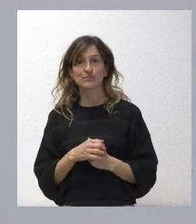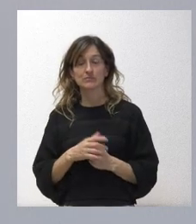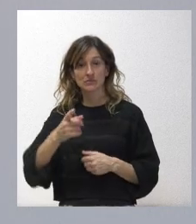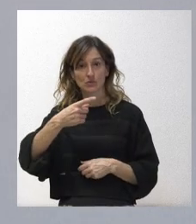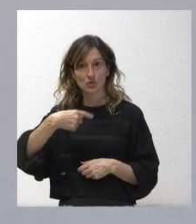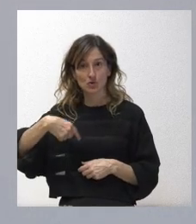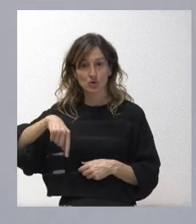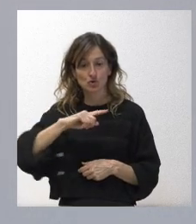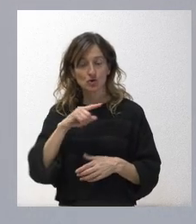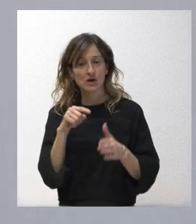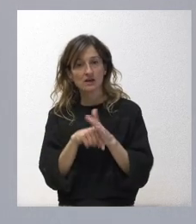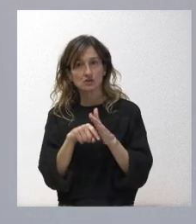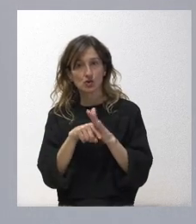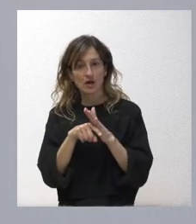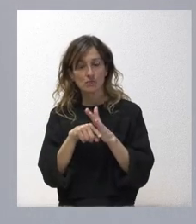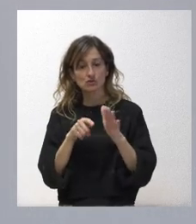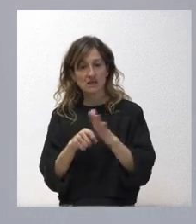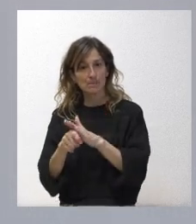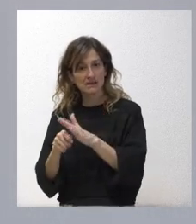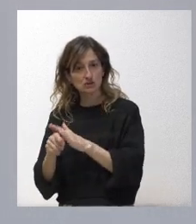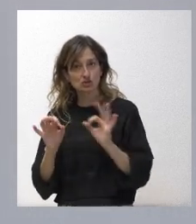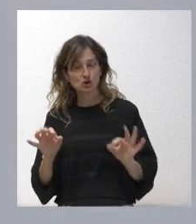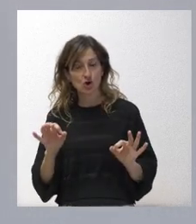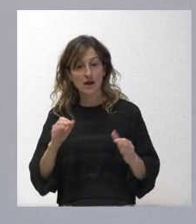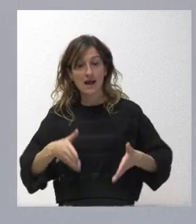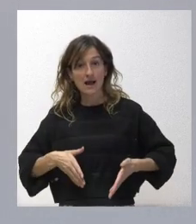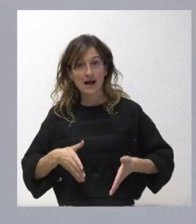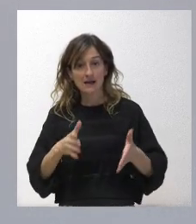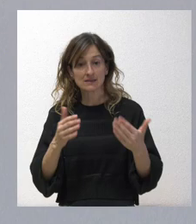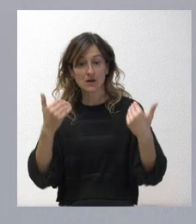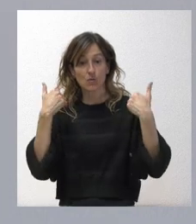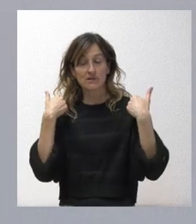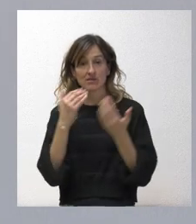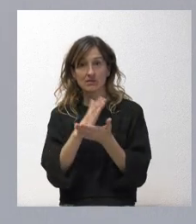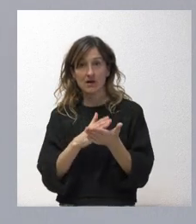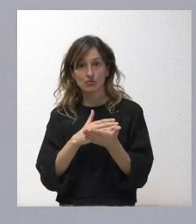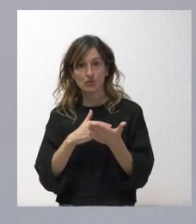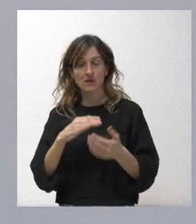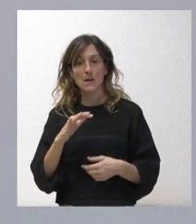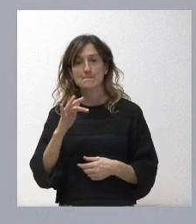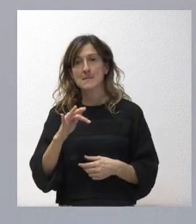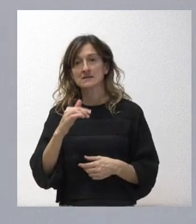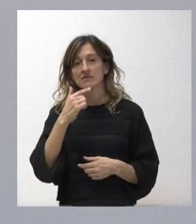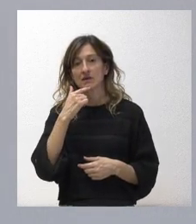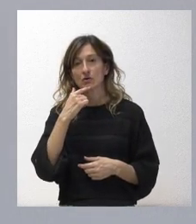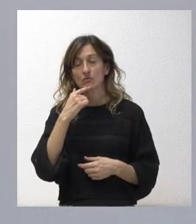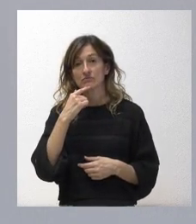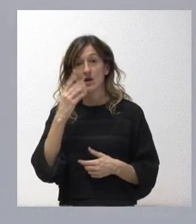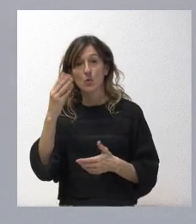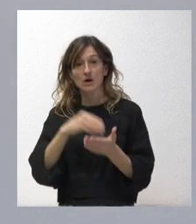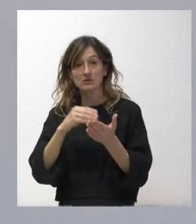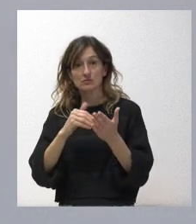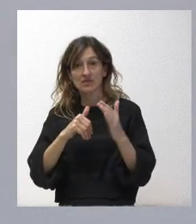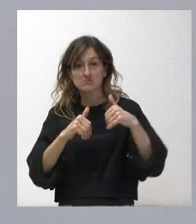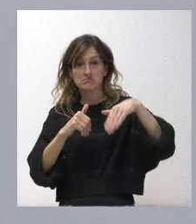gestionemos, actuemos, invertamos en aquellas carreteras de competencia autonómica que, además, creo recordar que son cuatro veces superior a las que